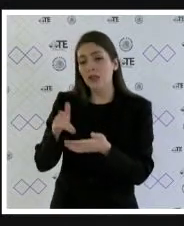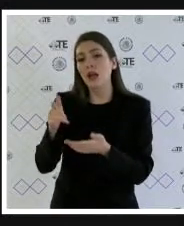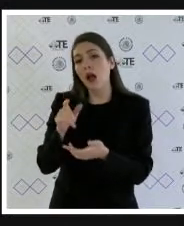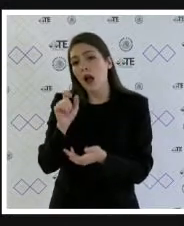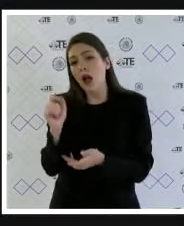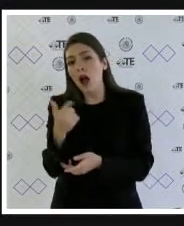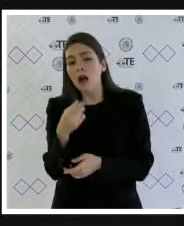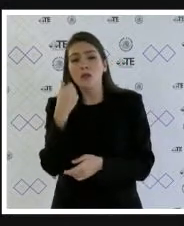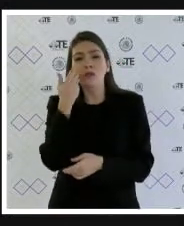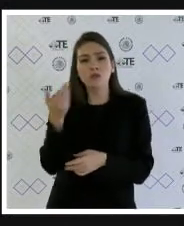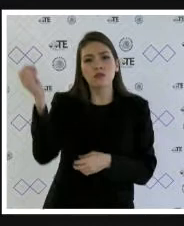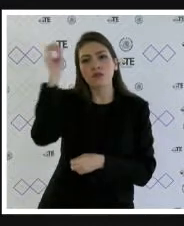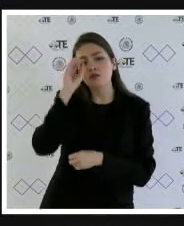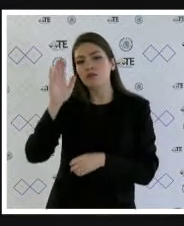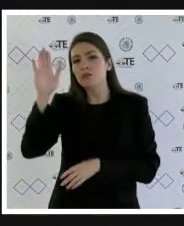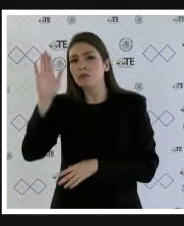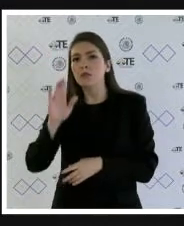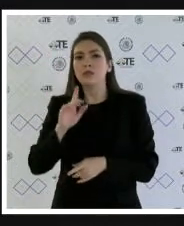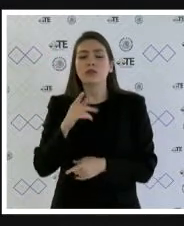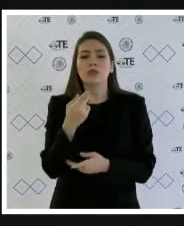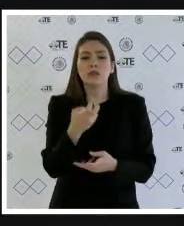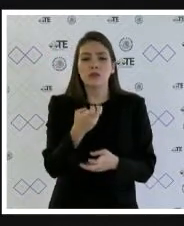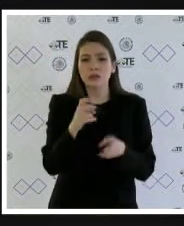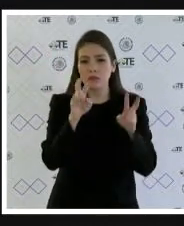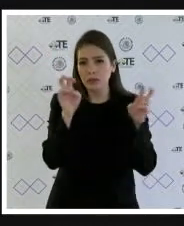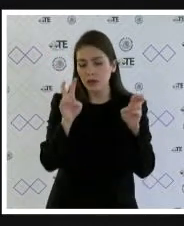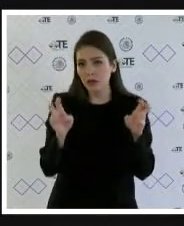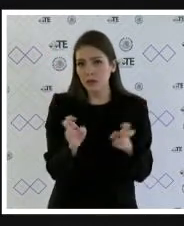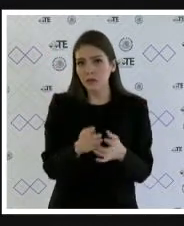alguien desea tomar la palabra para pronunciarse respecto de los mismos.